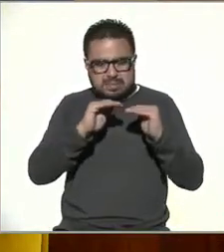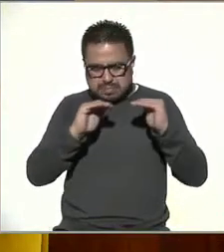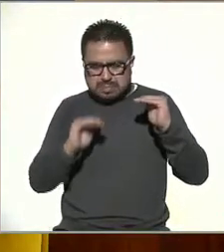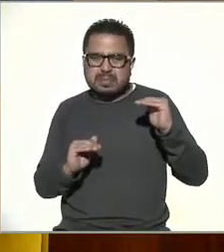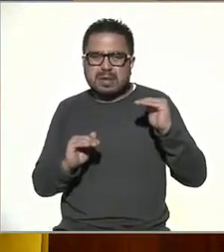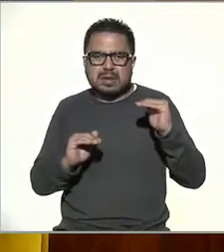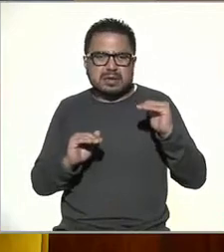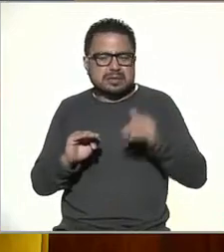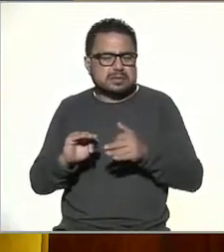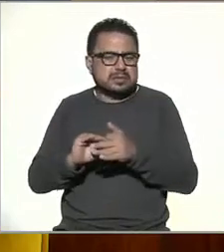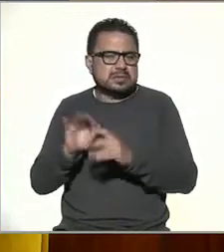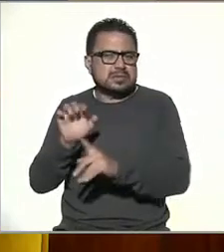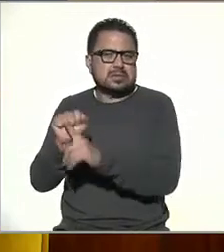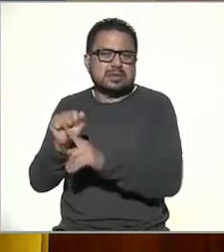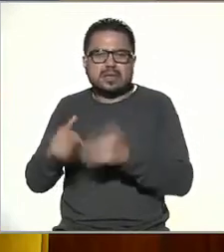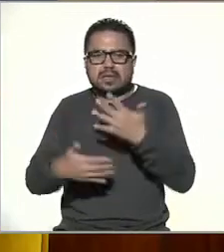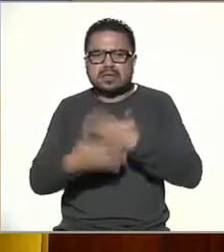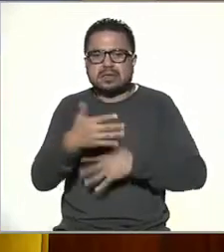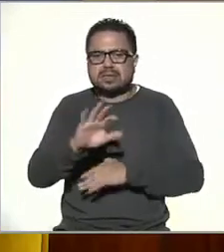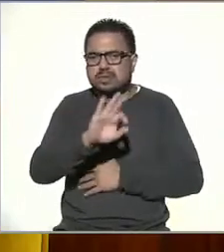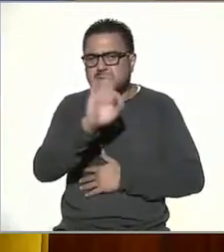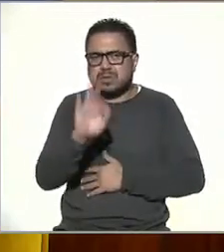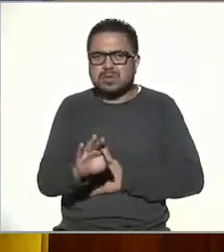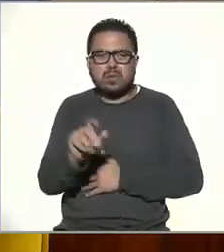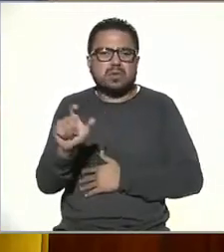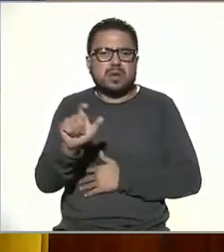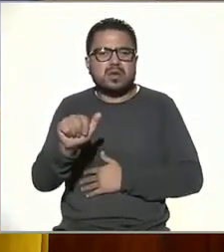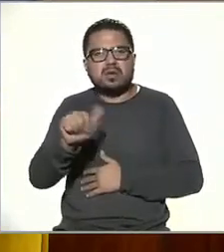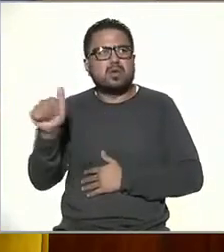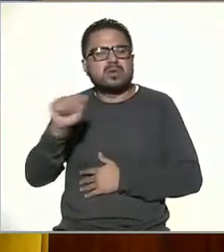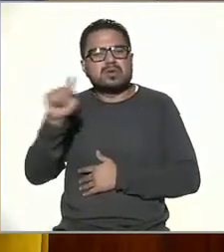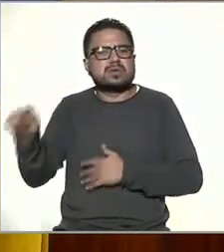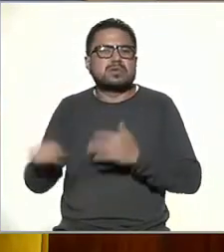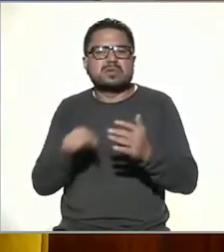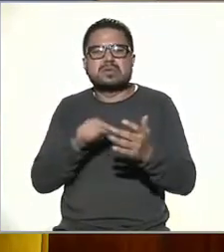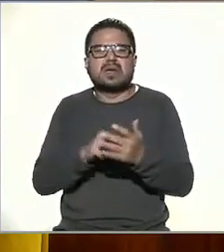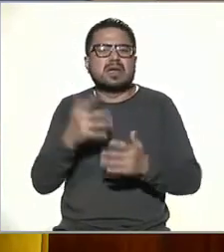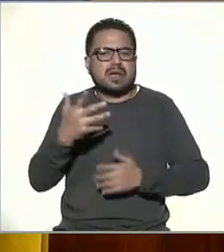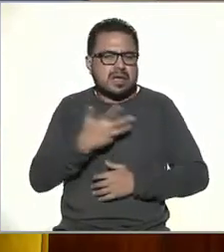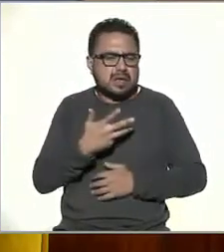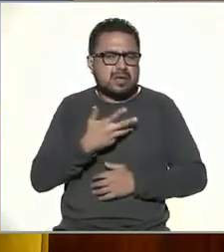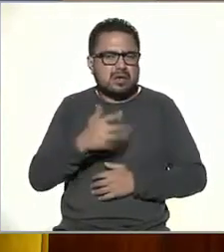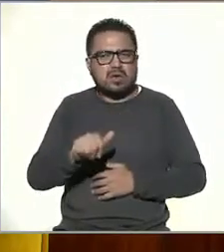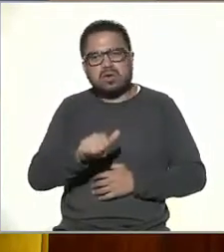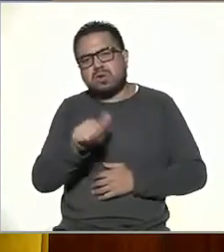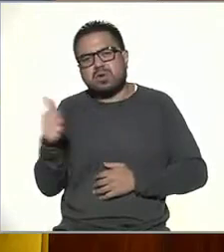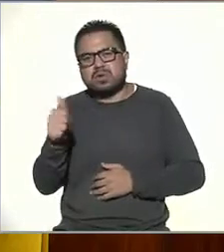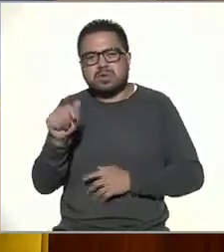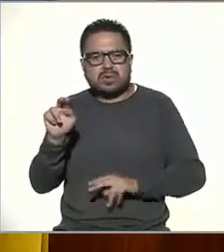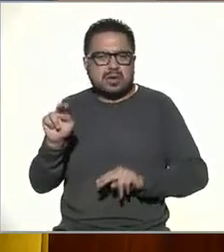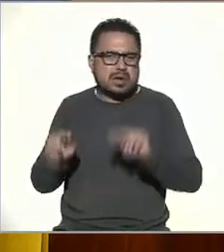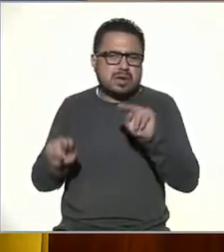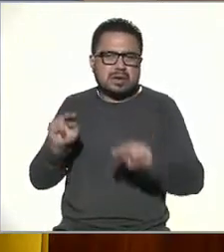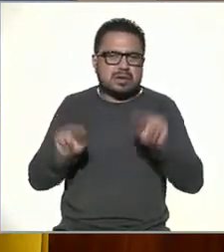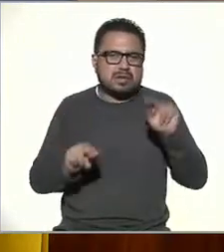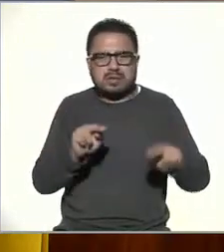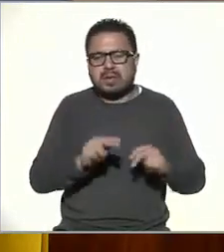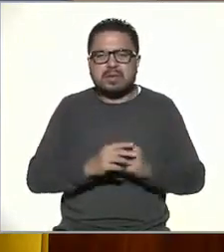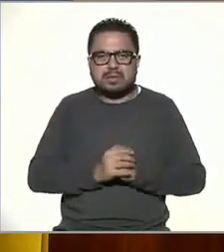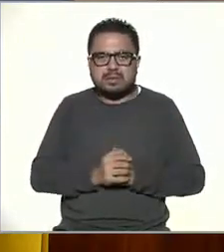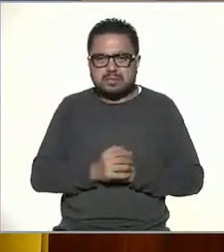¿no? Cercanos al 15%, cuando en otros lados tienes otros niveles. entonces,